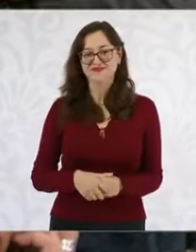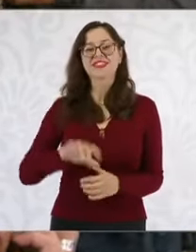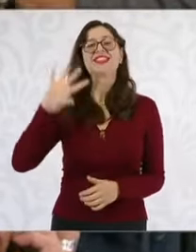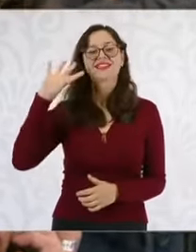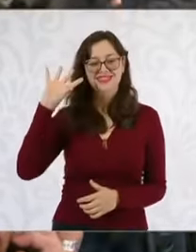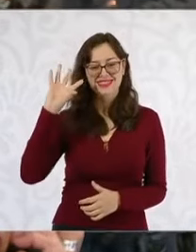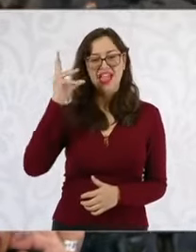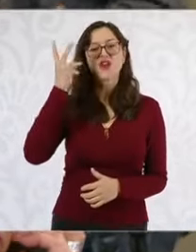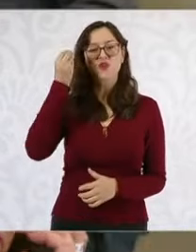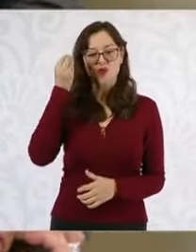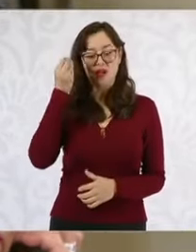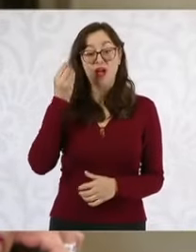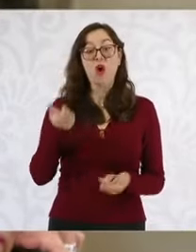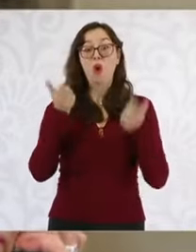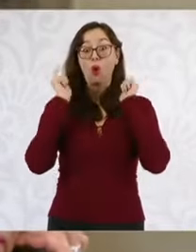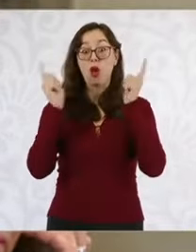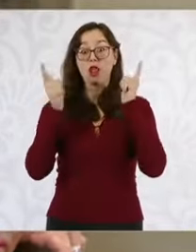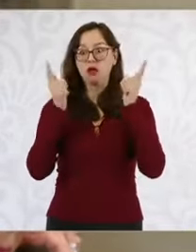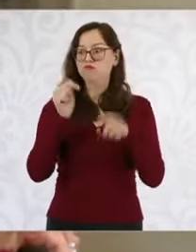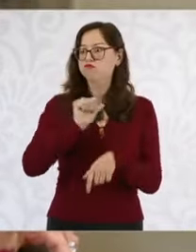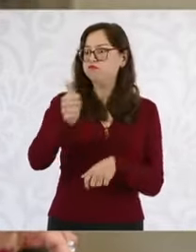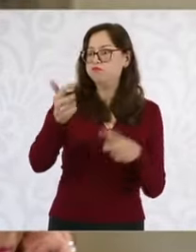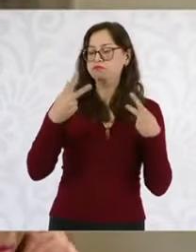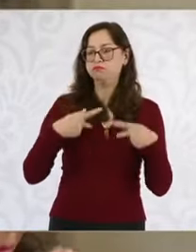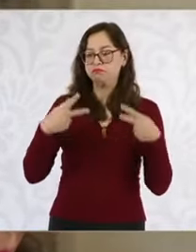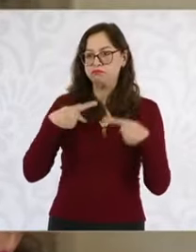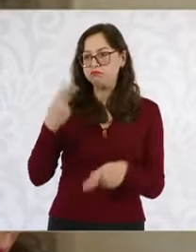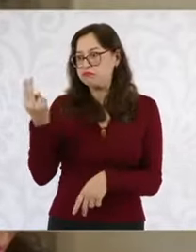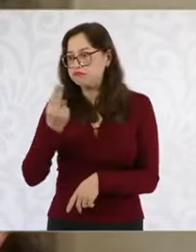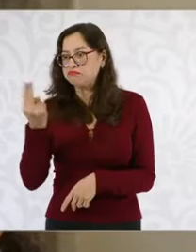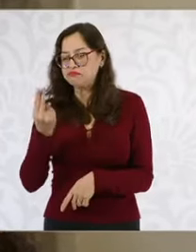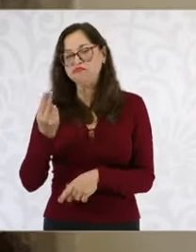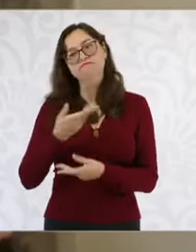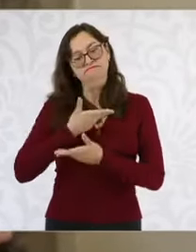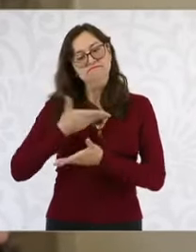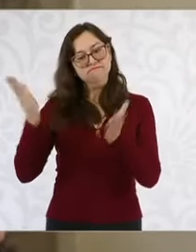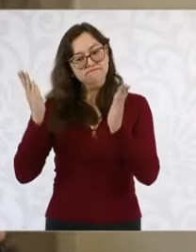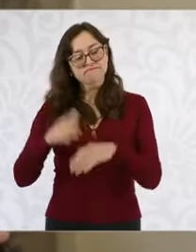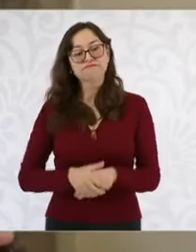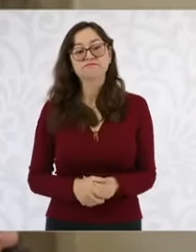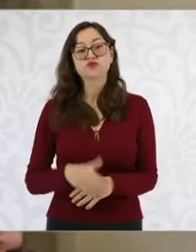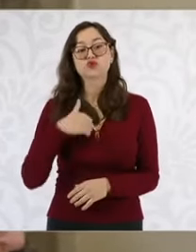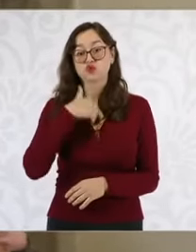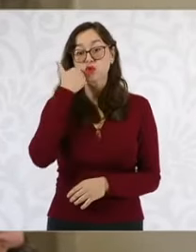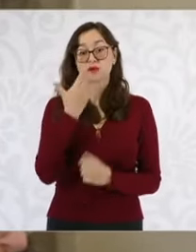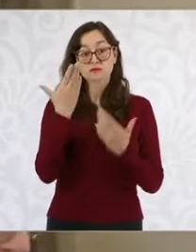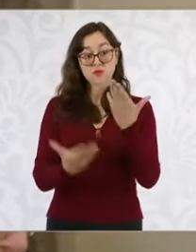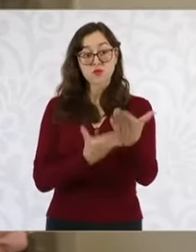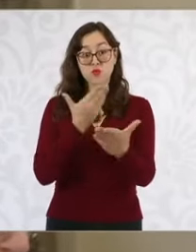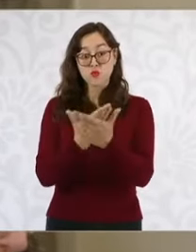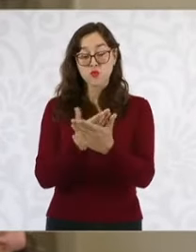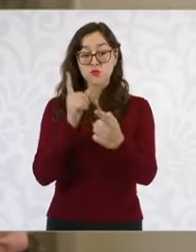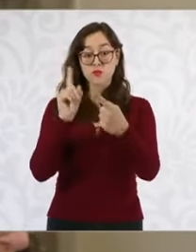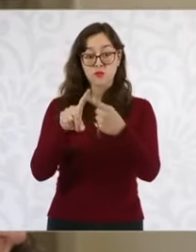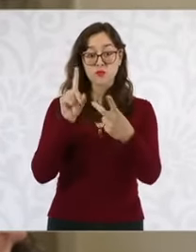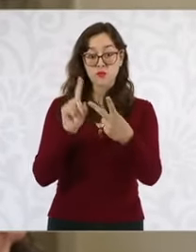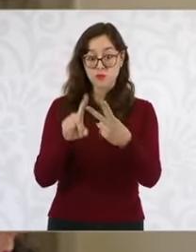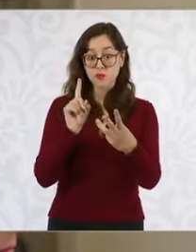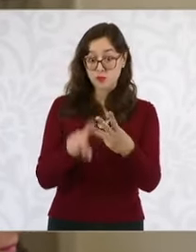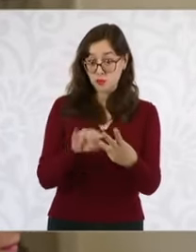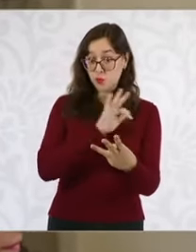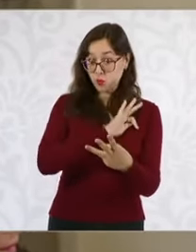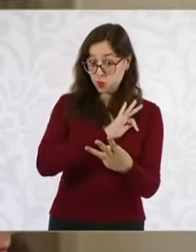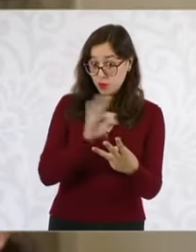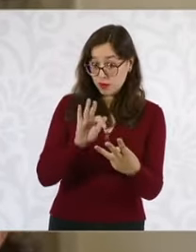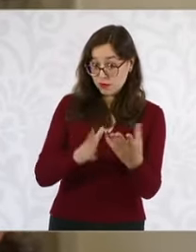que espero muy pronto esté al alcance de quien lo necesite Tengo tres planteamientos concretos para usted, si me lo permite